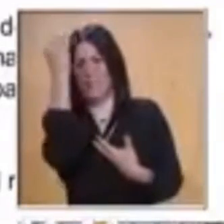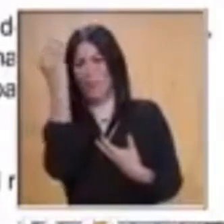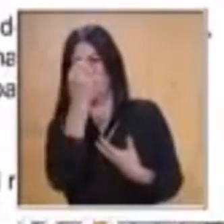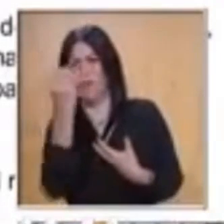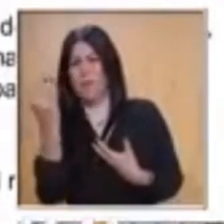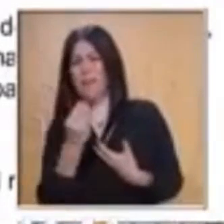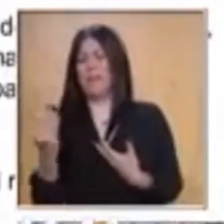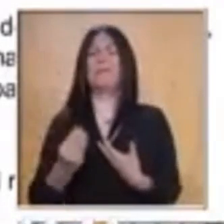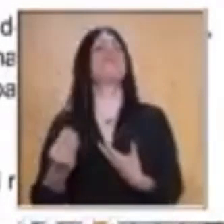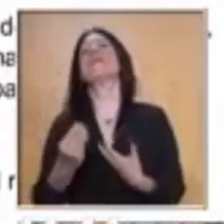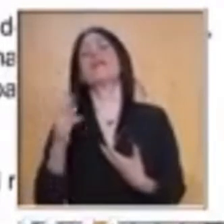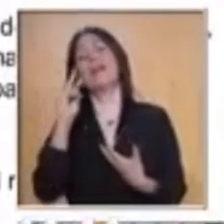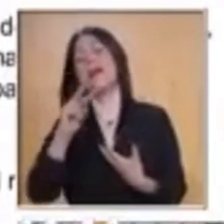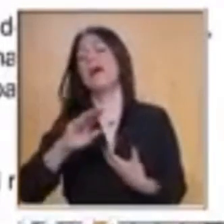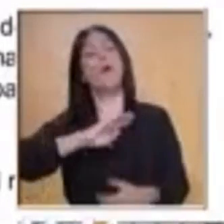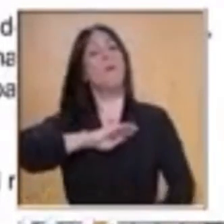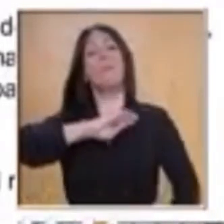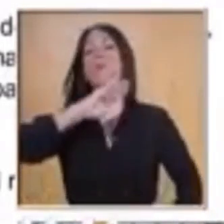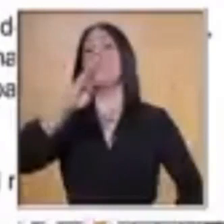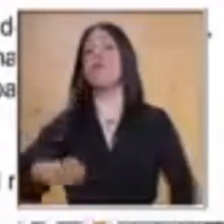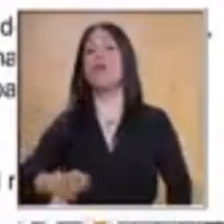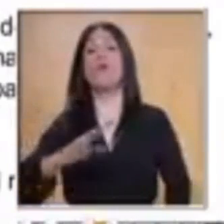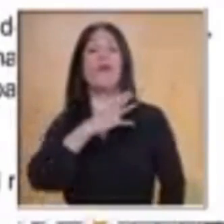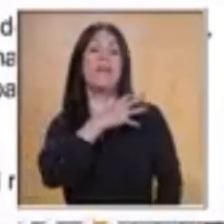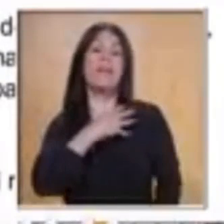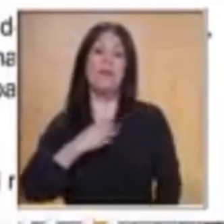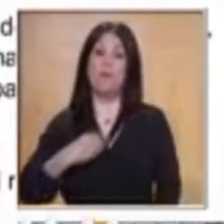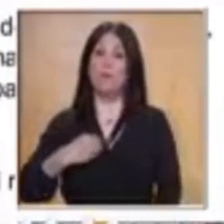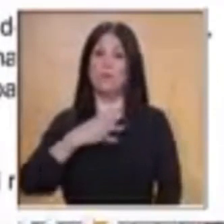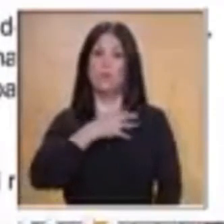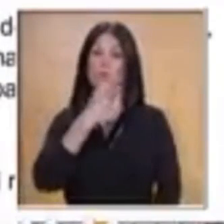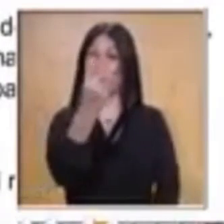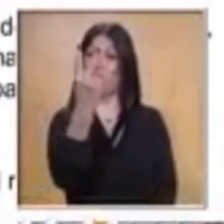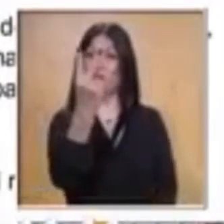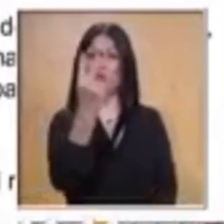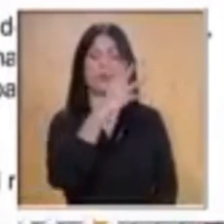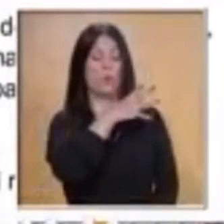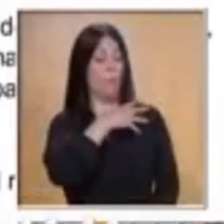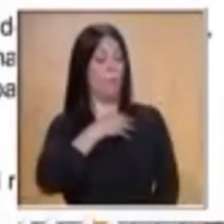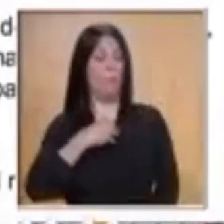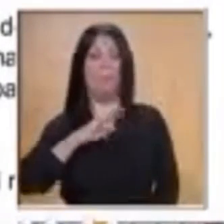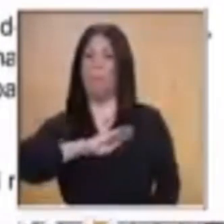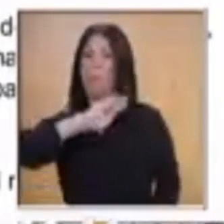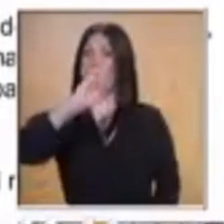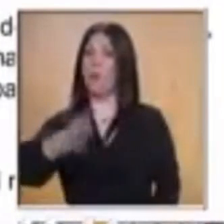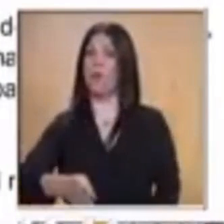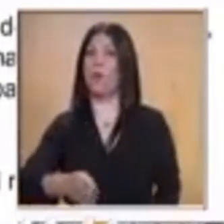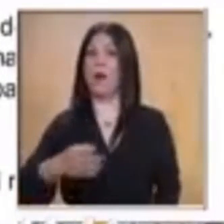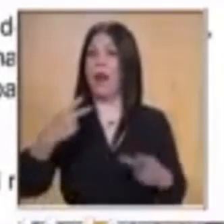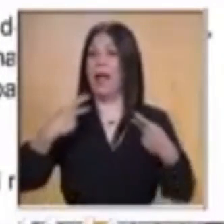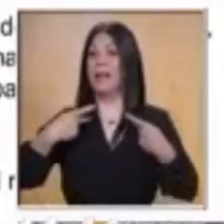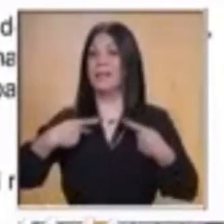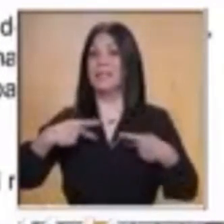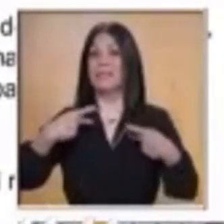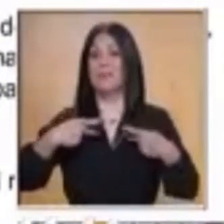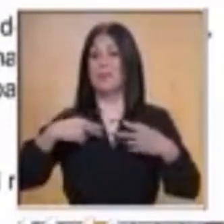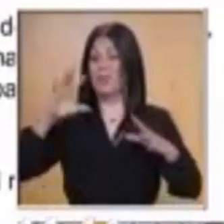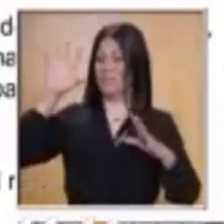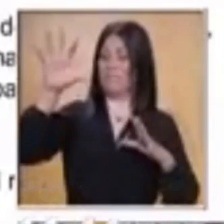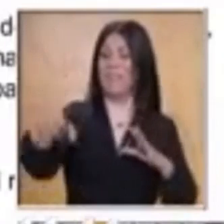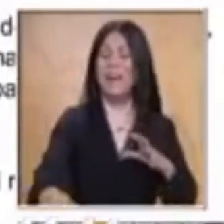a gritar para que alguien salvara a sus hijos. La gente salió intentando alcanzar a los niños,